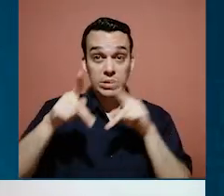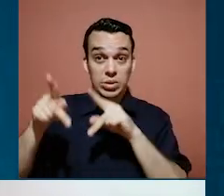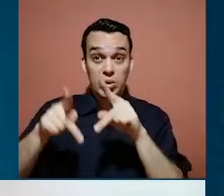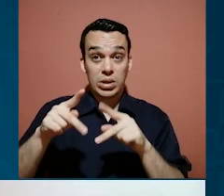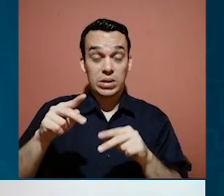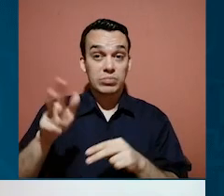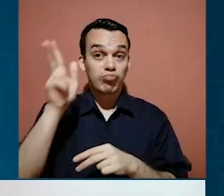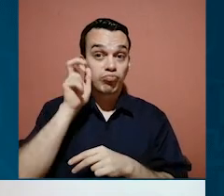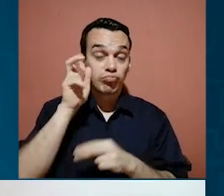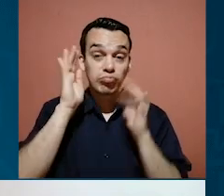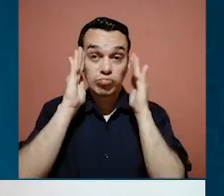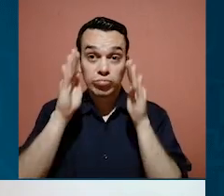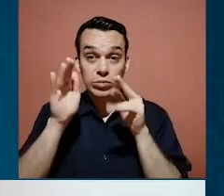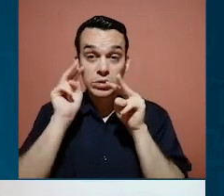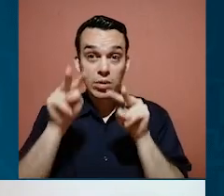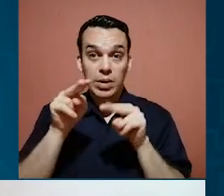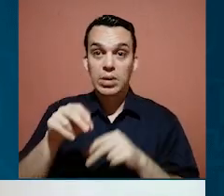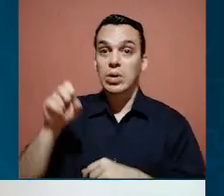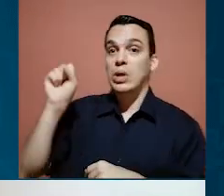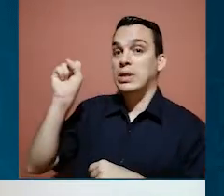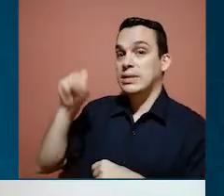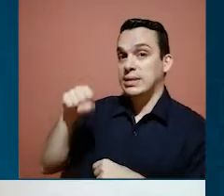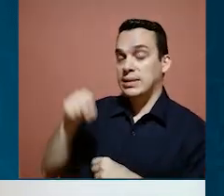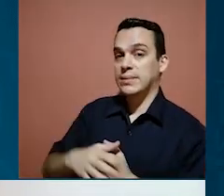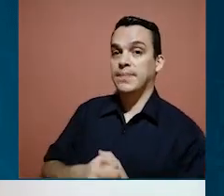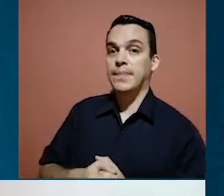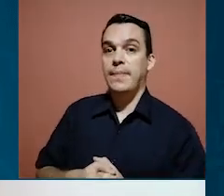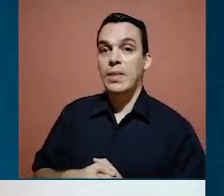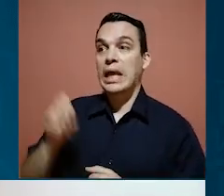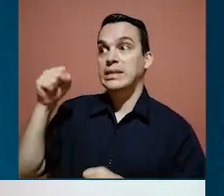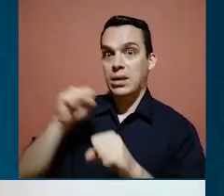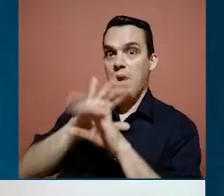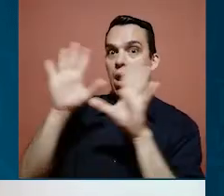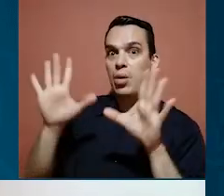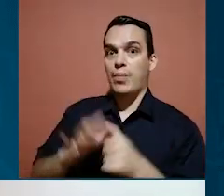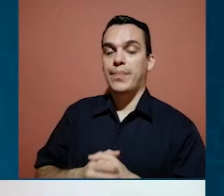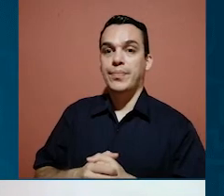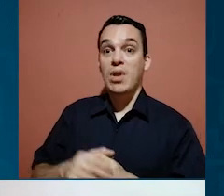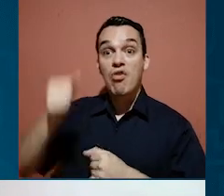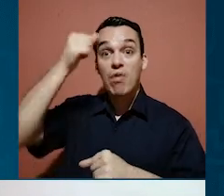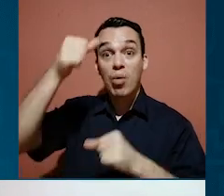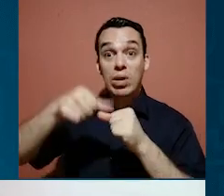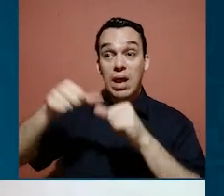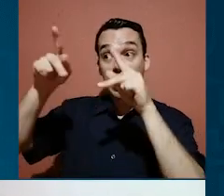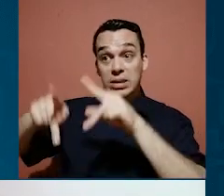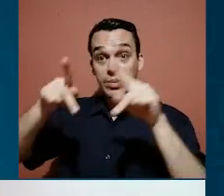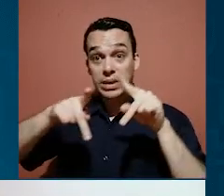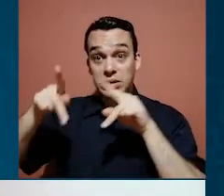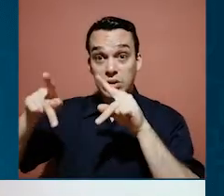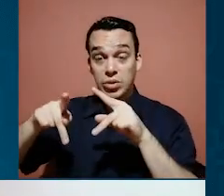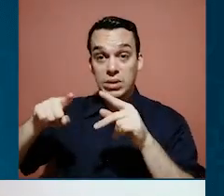personas que nos están escuchando. Sí, sí, sí, claro. Recordarle a la